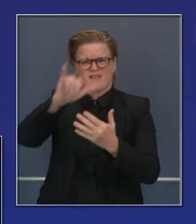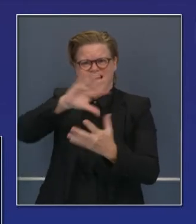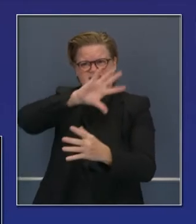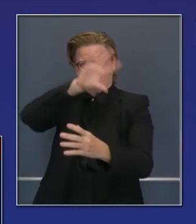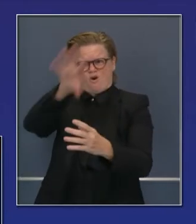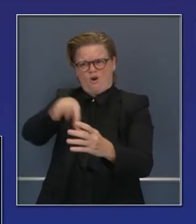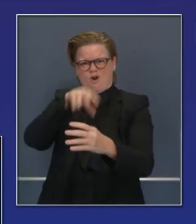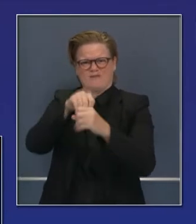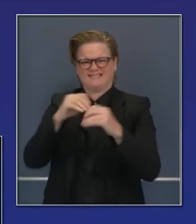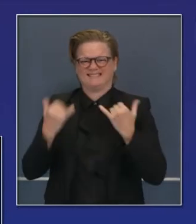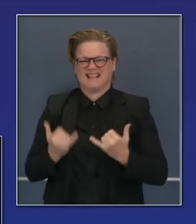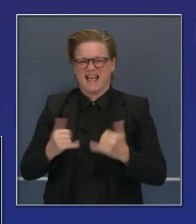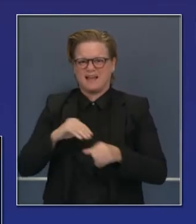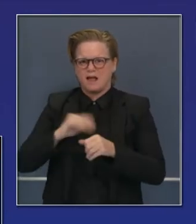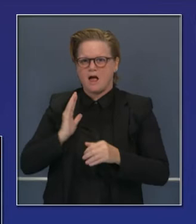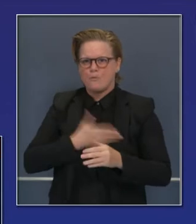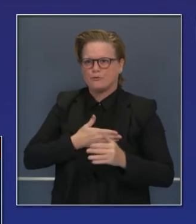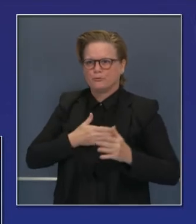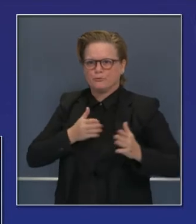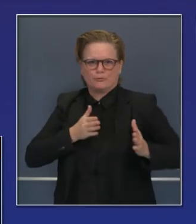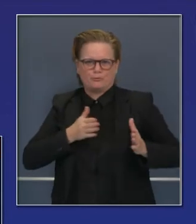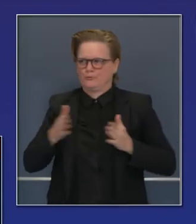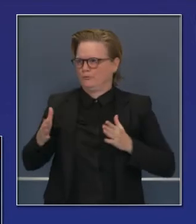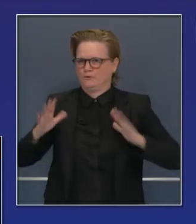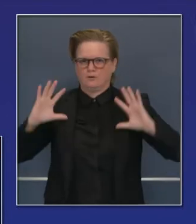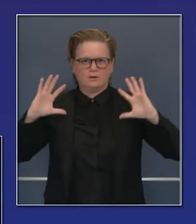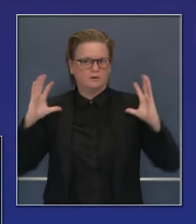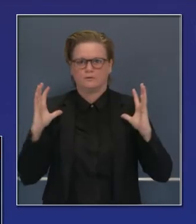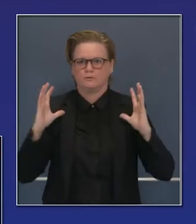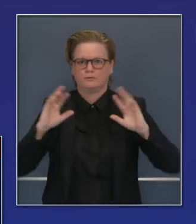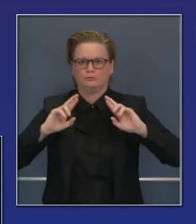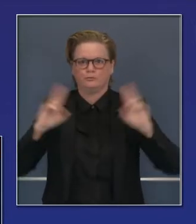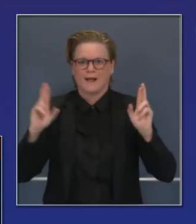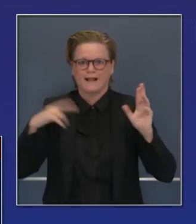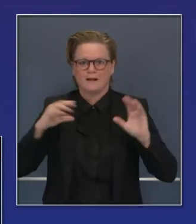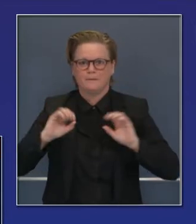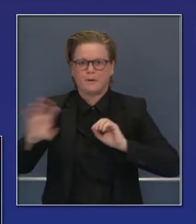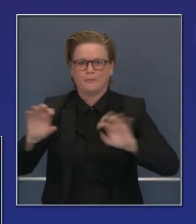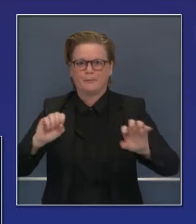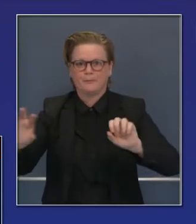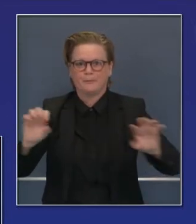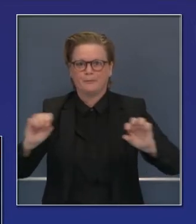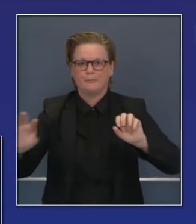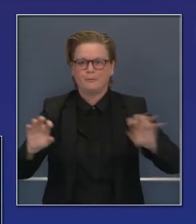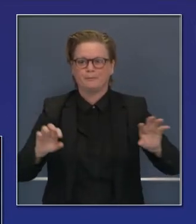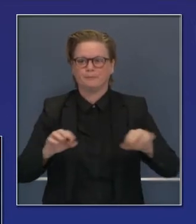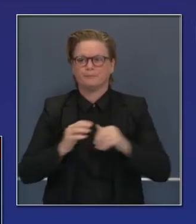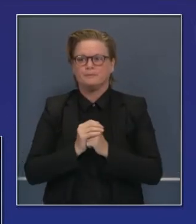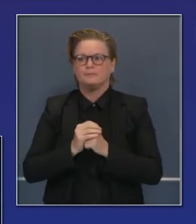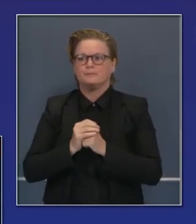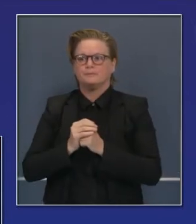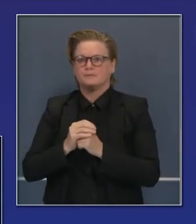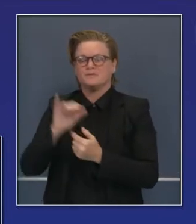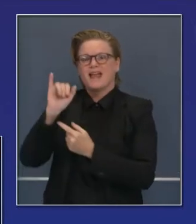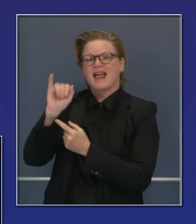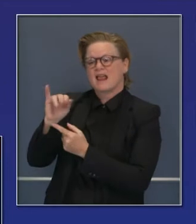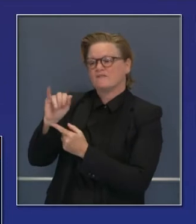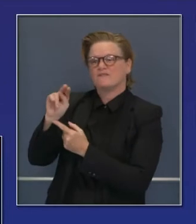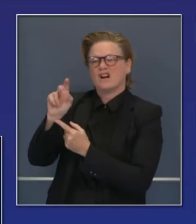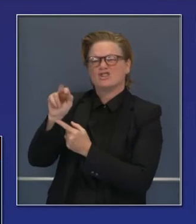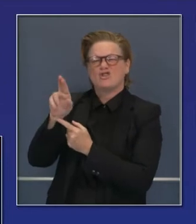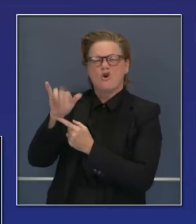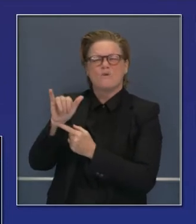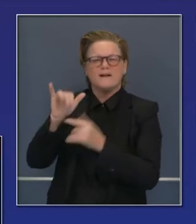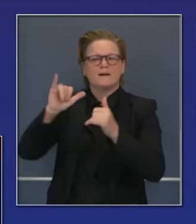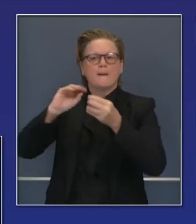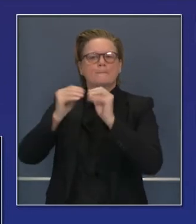y caretas son parte del inventario actual. Hablando de inventario, quiero traerles las últimas noticias sobre